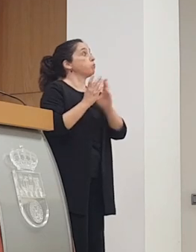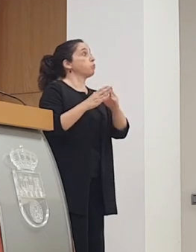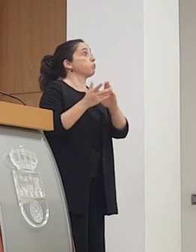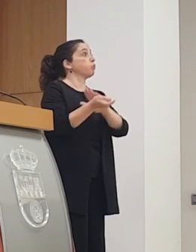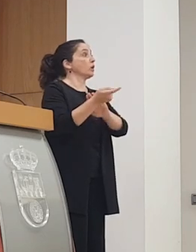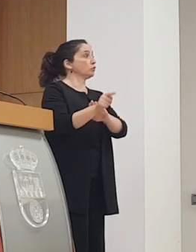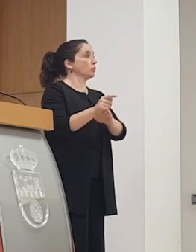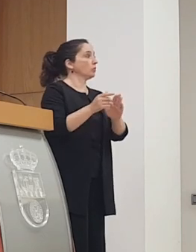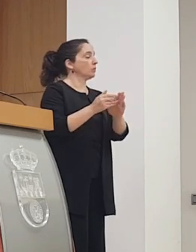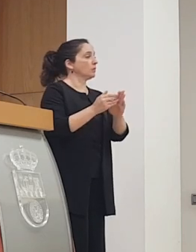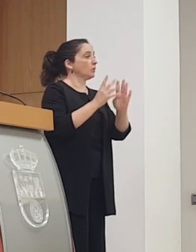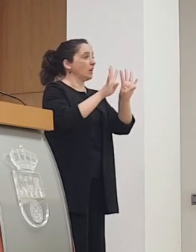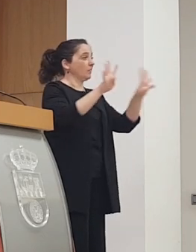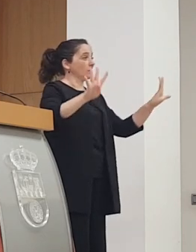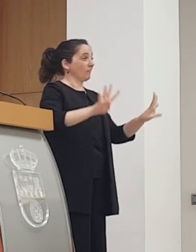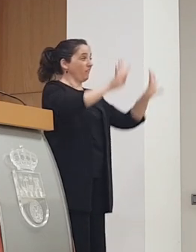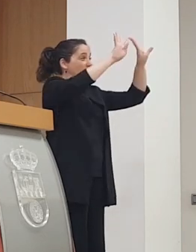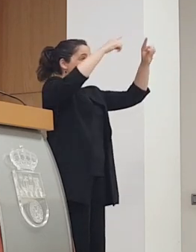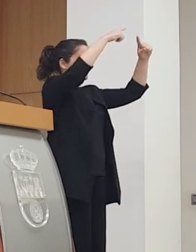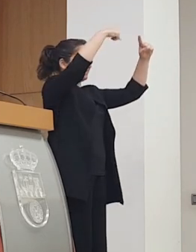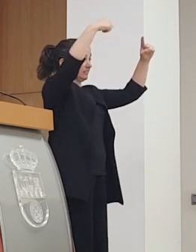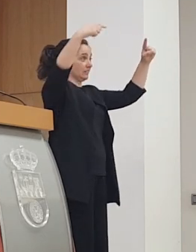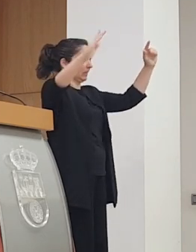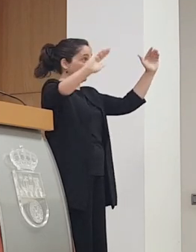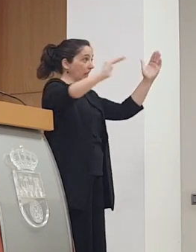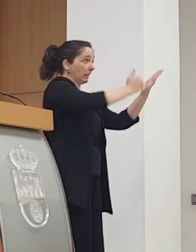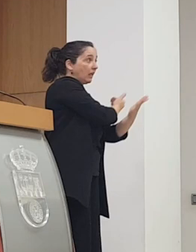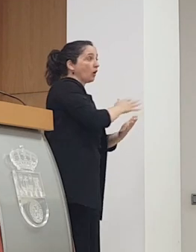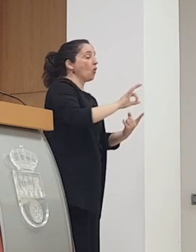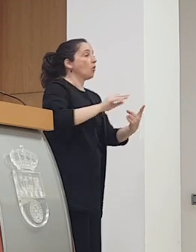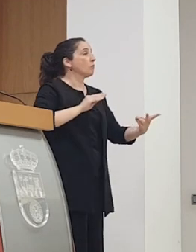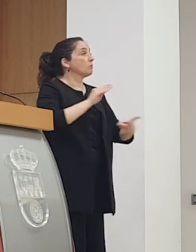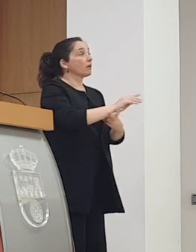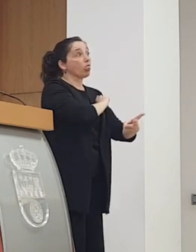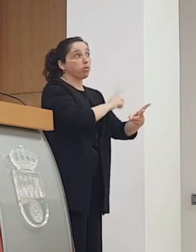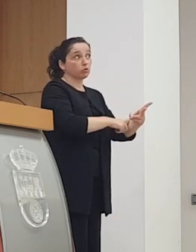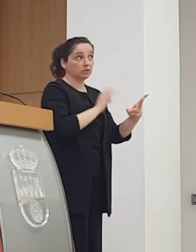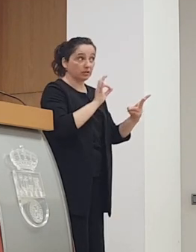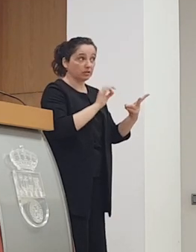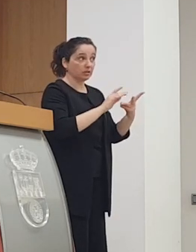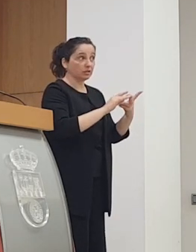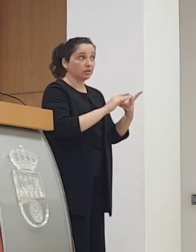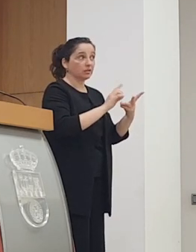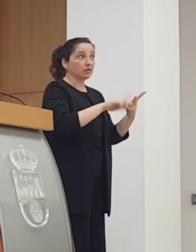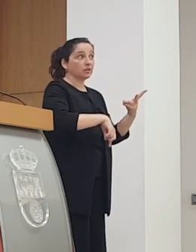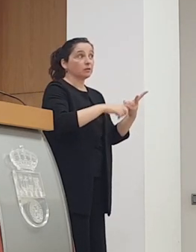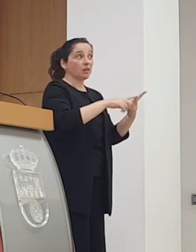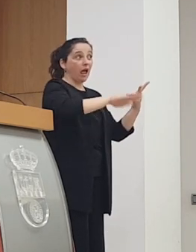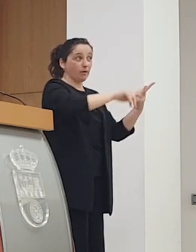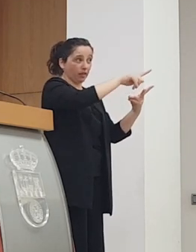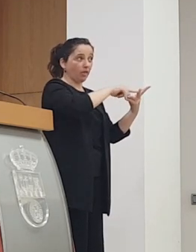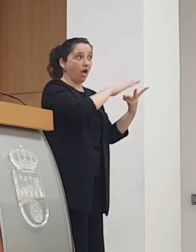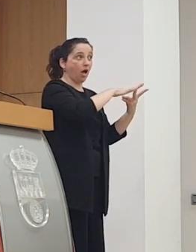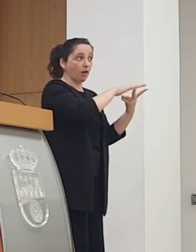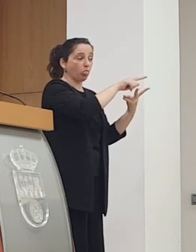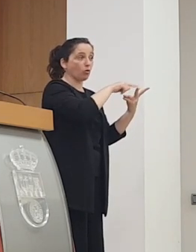elimine las concertinas y luego también otro orden de cosas en cuanto a la inversión en deporte se ha hablado de las instalaciones Nando Yosu tengo por aquí también apuntado